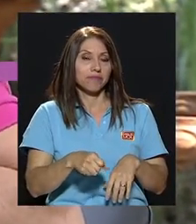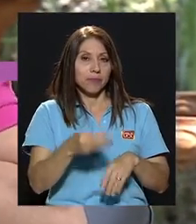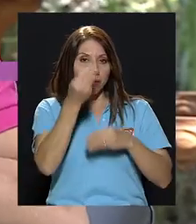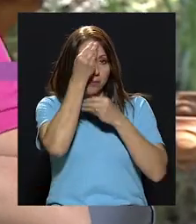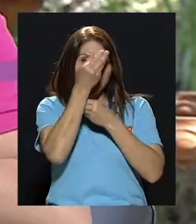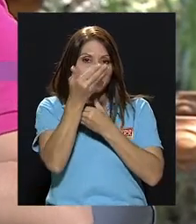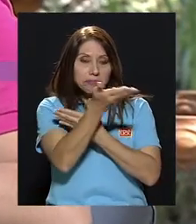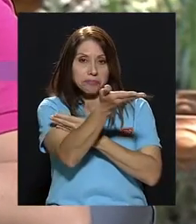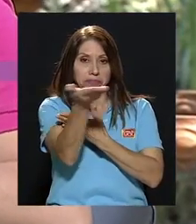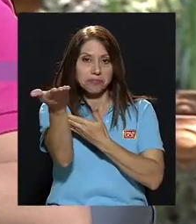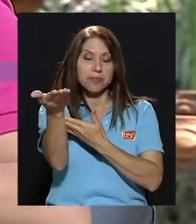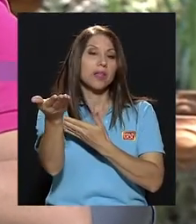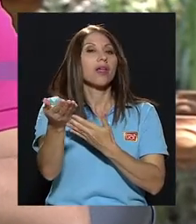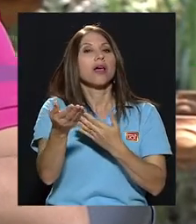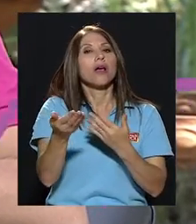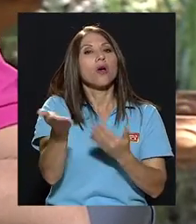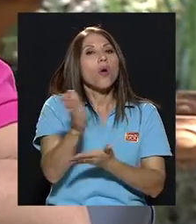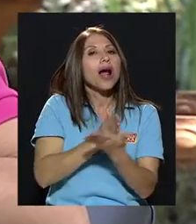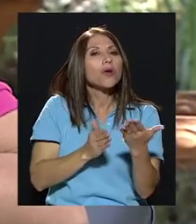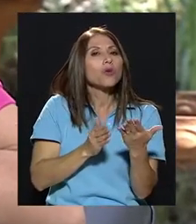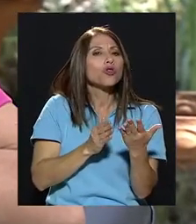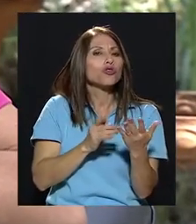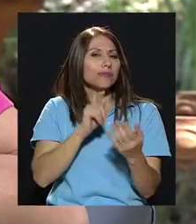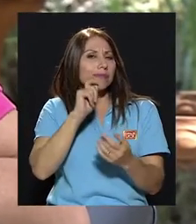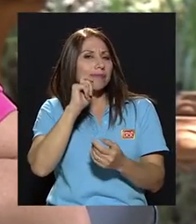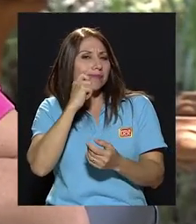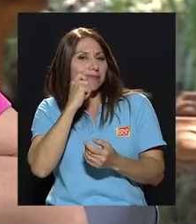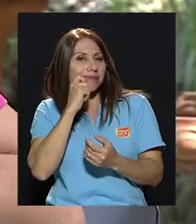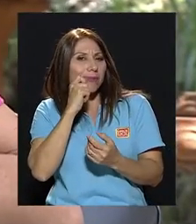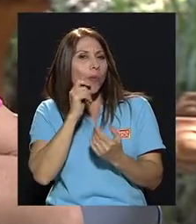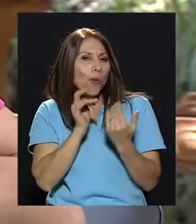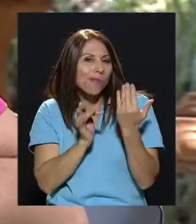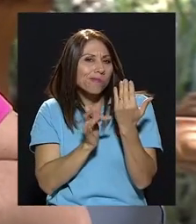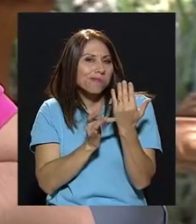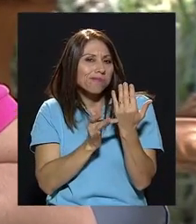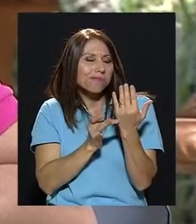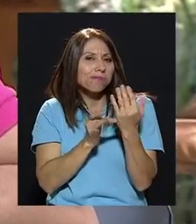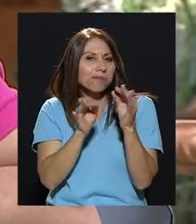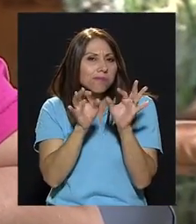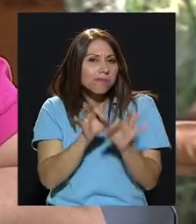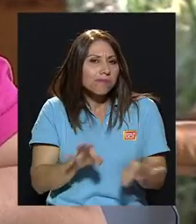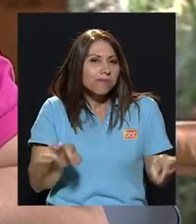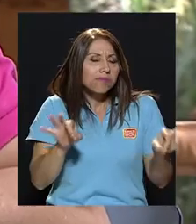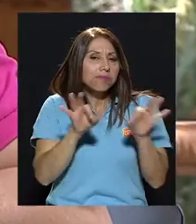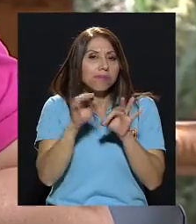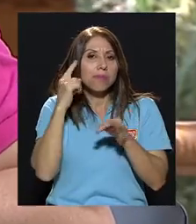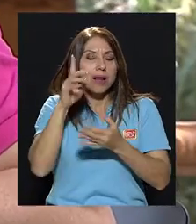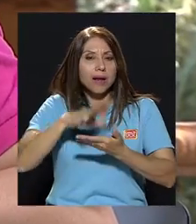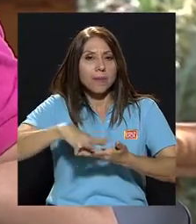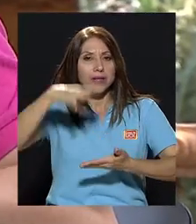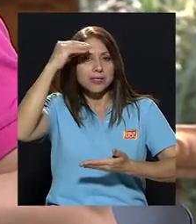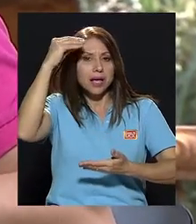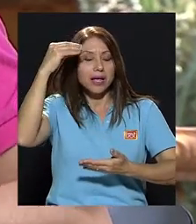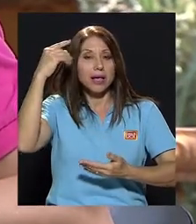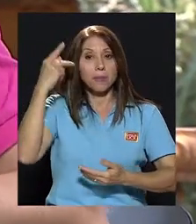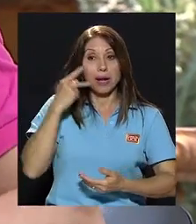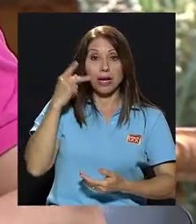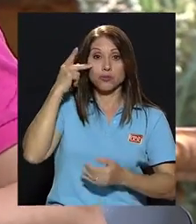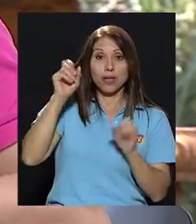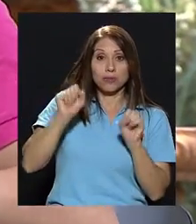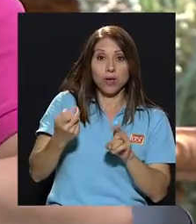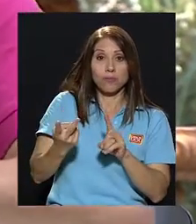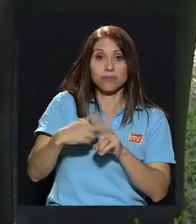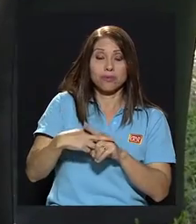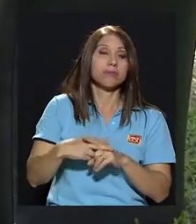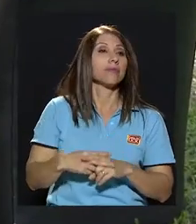a nuestra teleaudiencia con algunos tips indispensables para el aprendizaje, para que los papás puedan